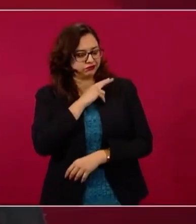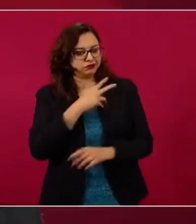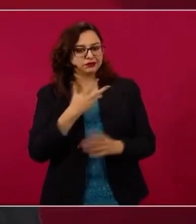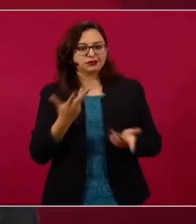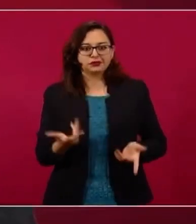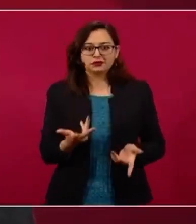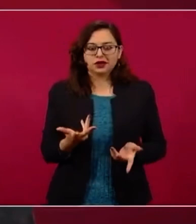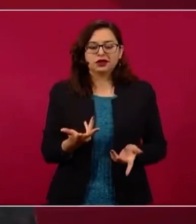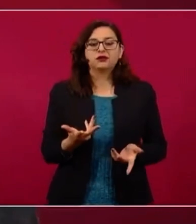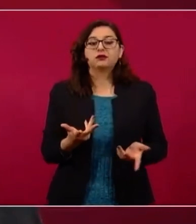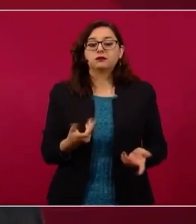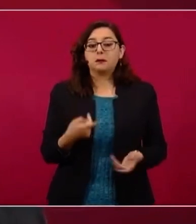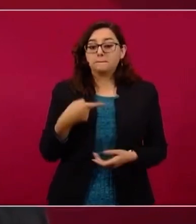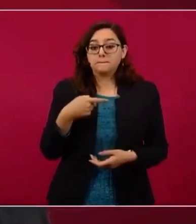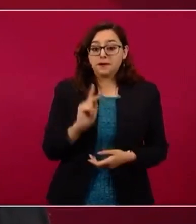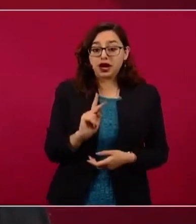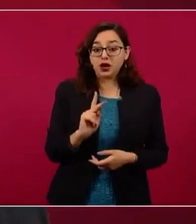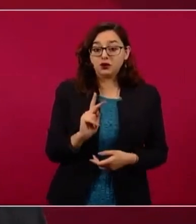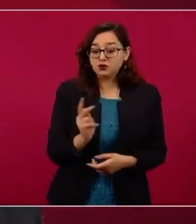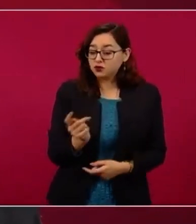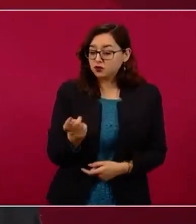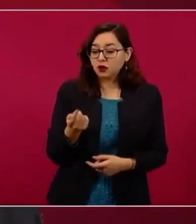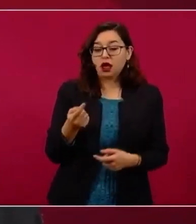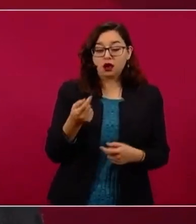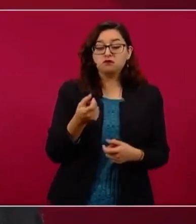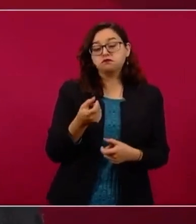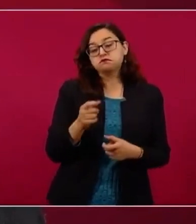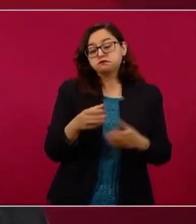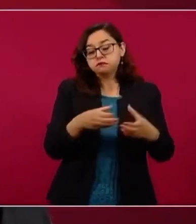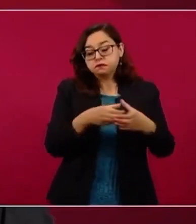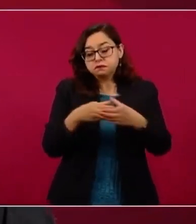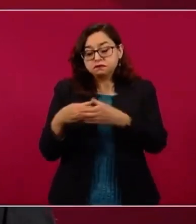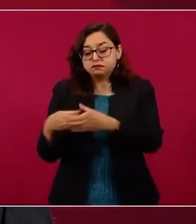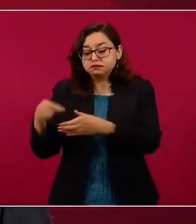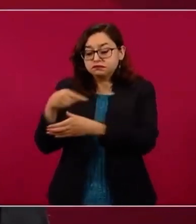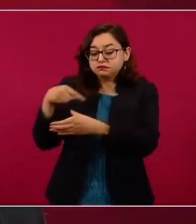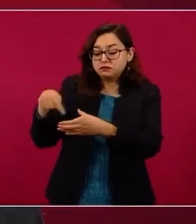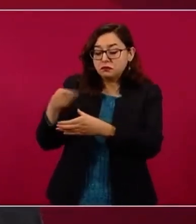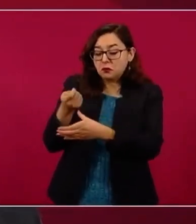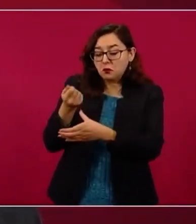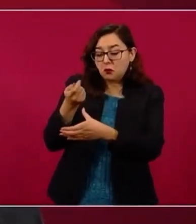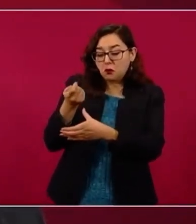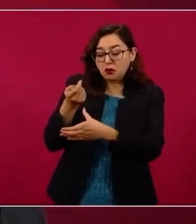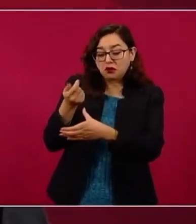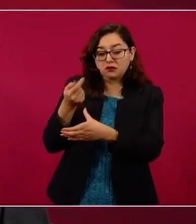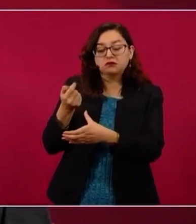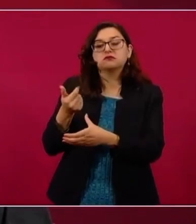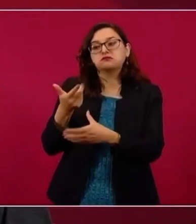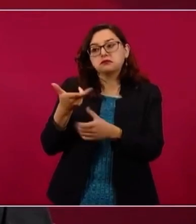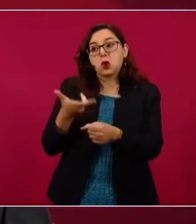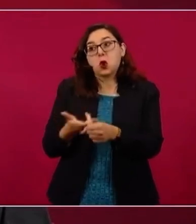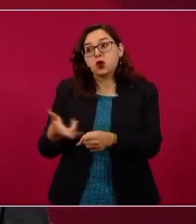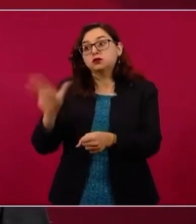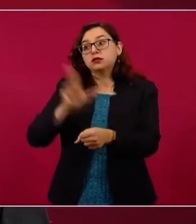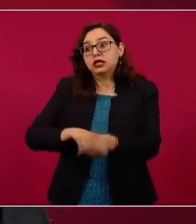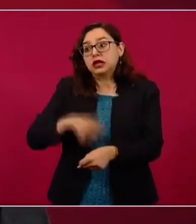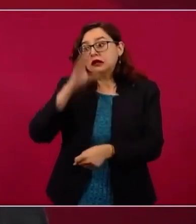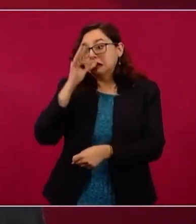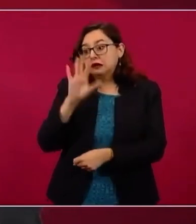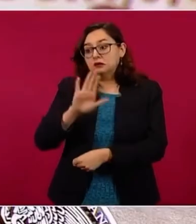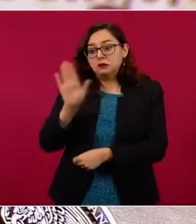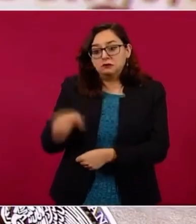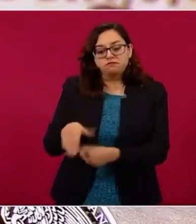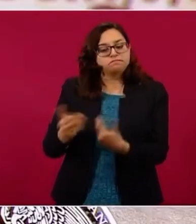una proporción mucho menor de lo que ocurría con la variante Delta, llegan a ser hospitalizados o llegan a fallecer.